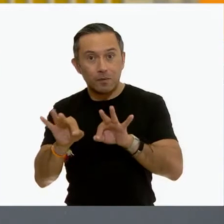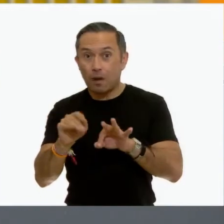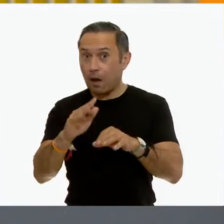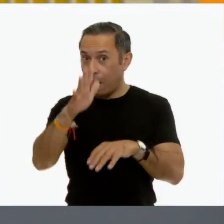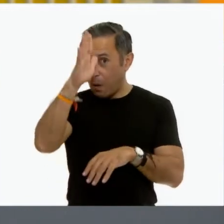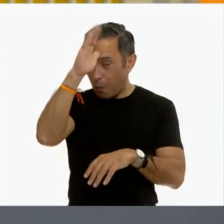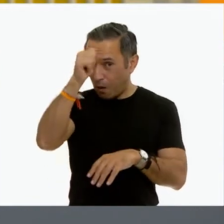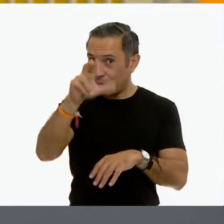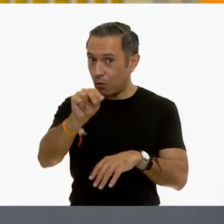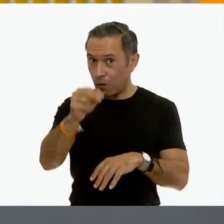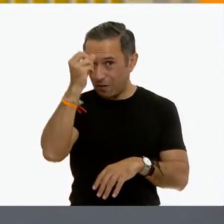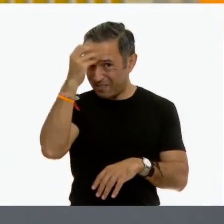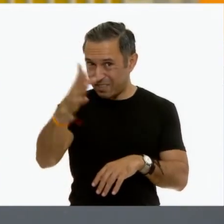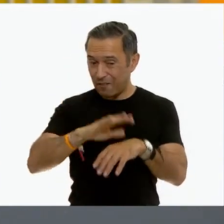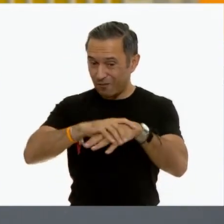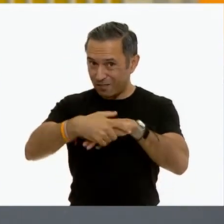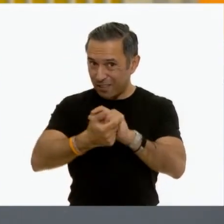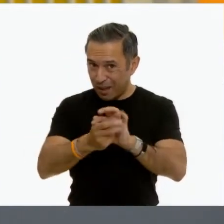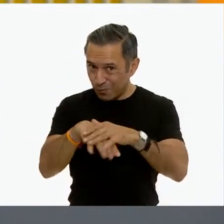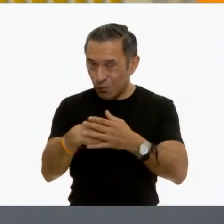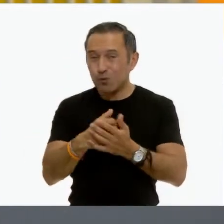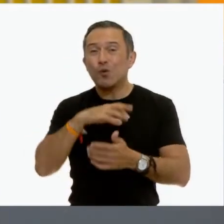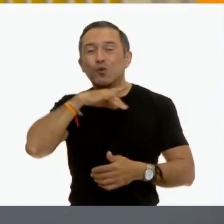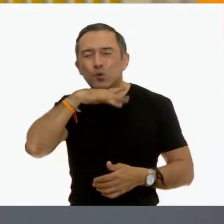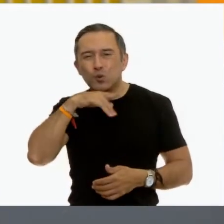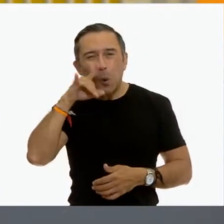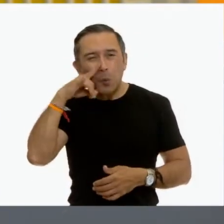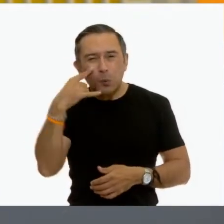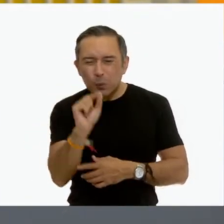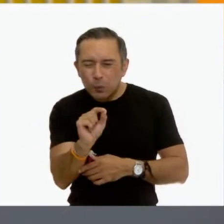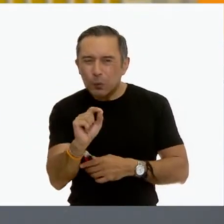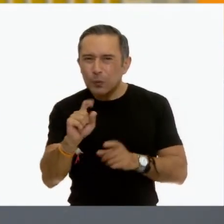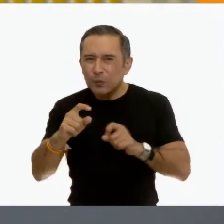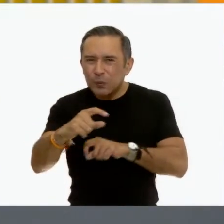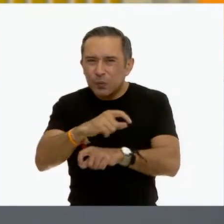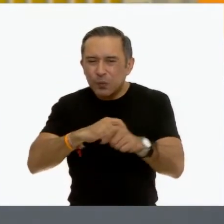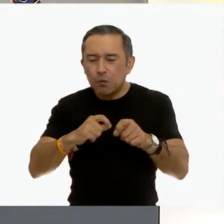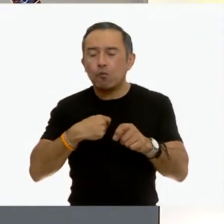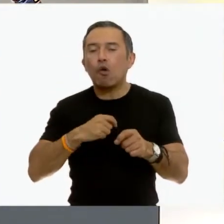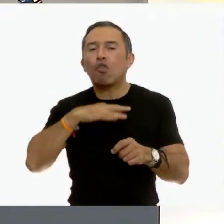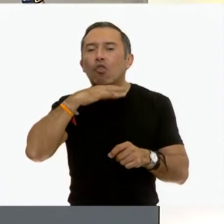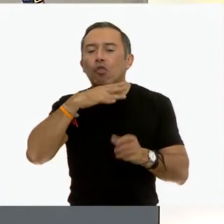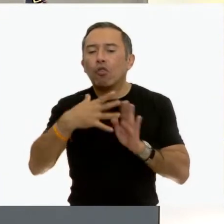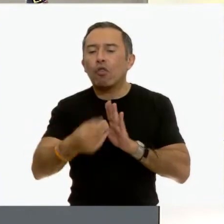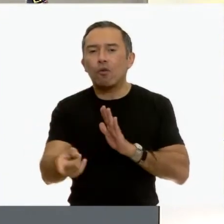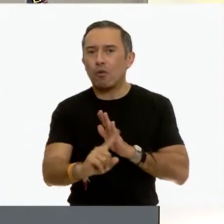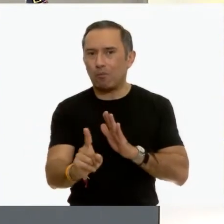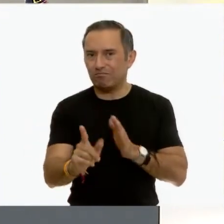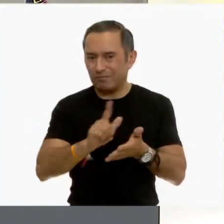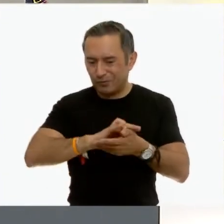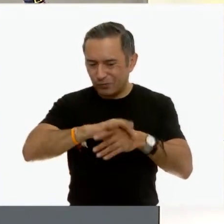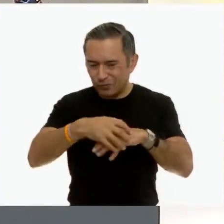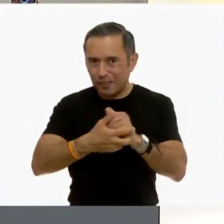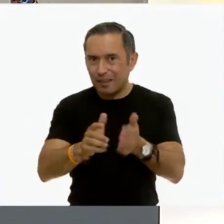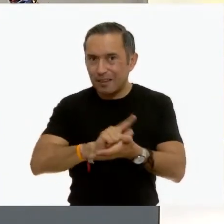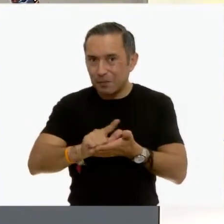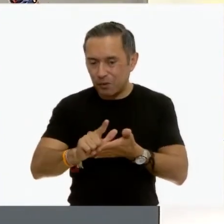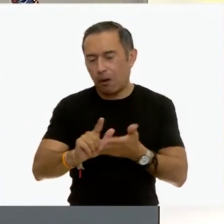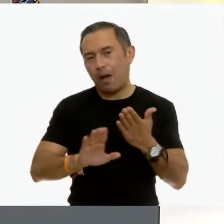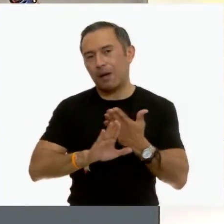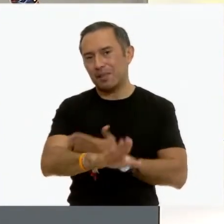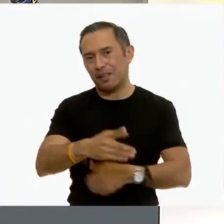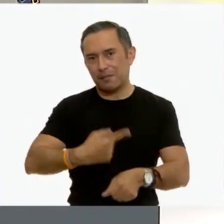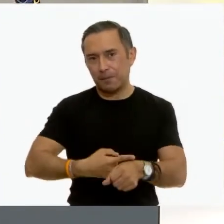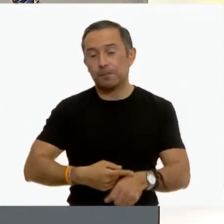así evitaremos que tengan microorganismos y estén contaminados. Es momento del reto del día de hoy.